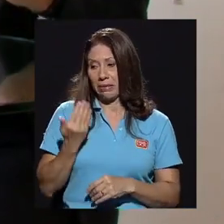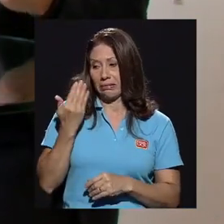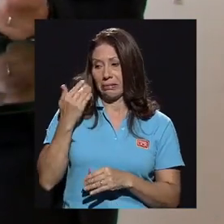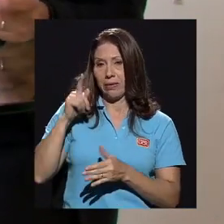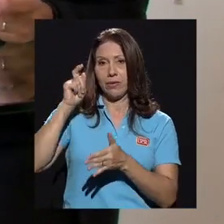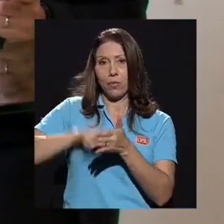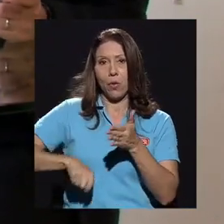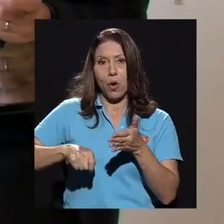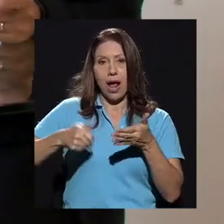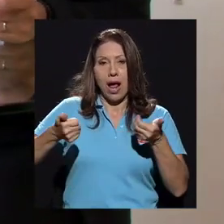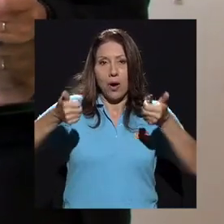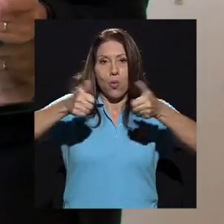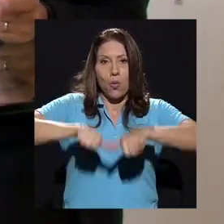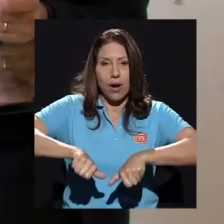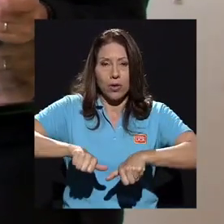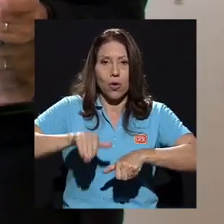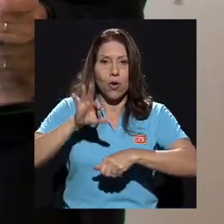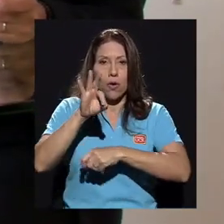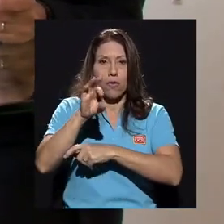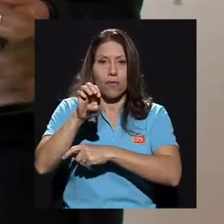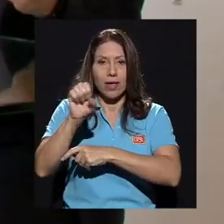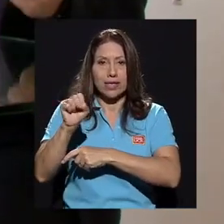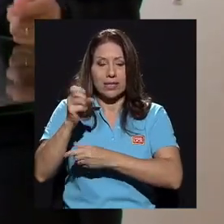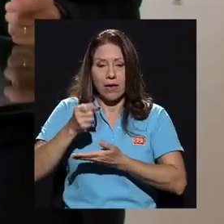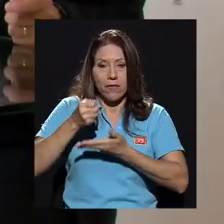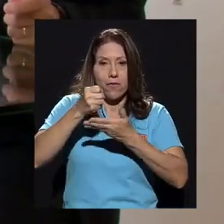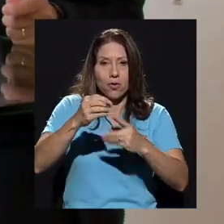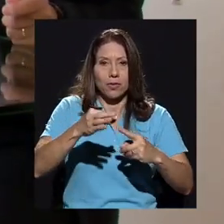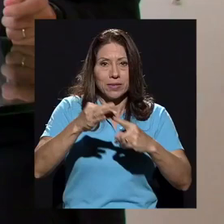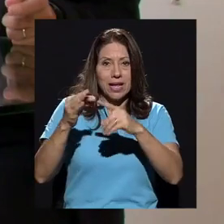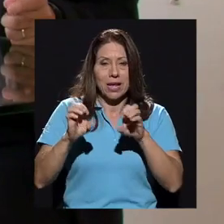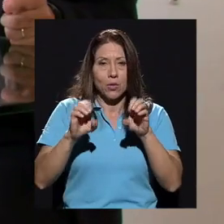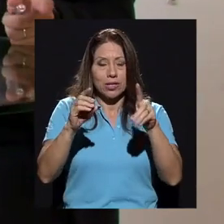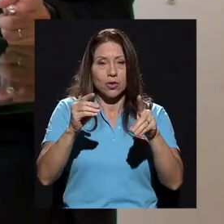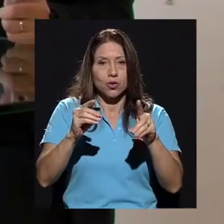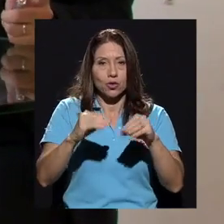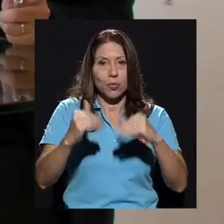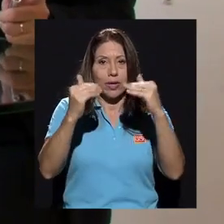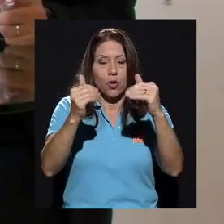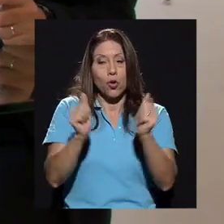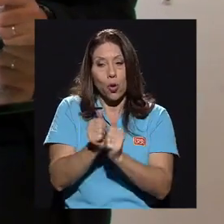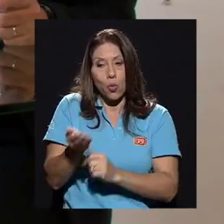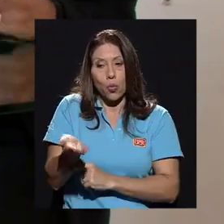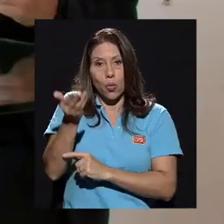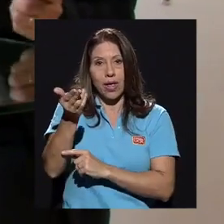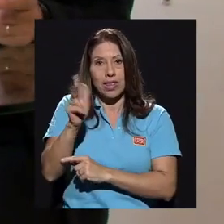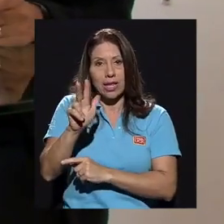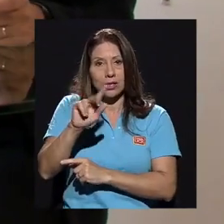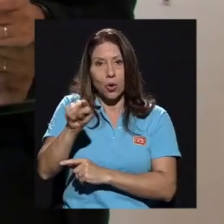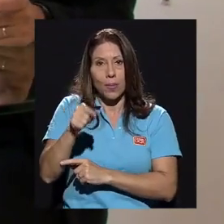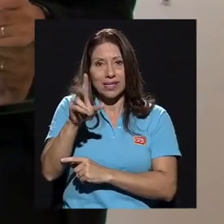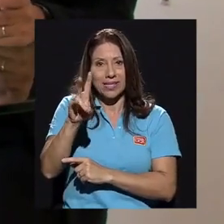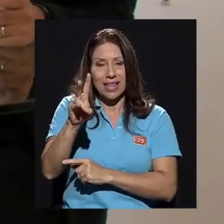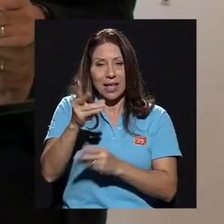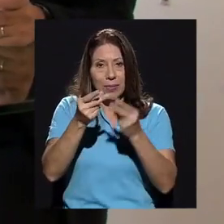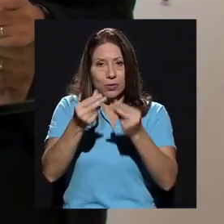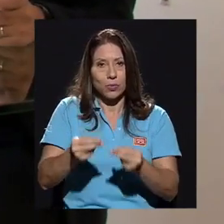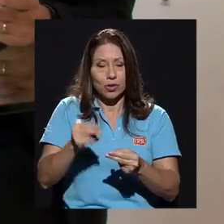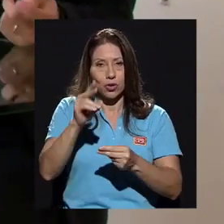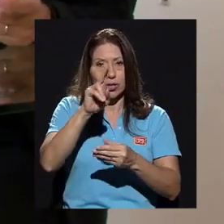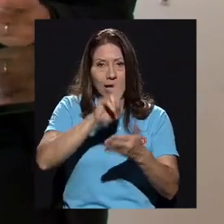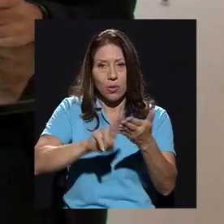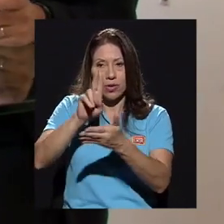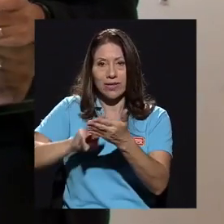firmó el nuevo acuerdo del Fondo Especial para la Educación Superior para el 2018, con un incremento de 3,7% en los presupuestos de las universidades.